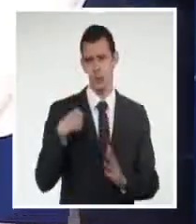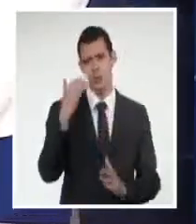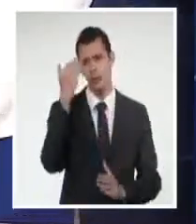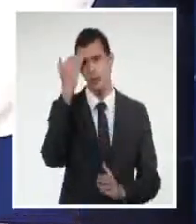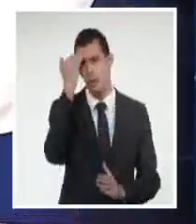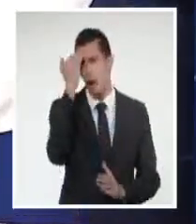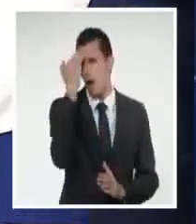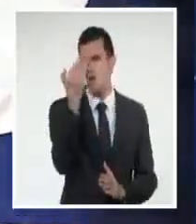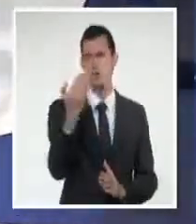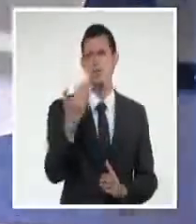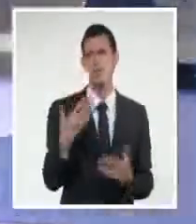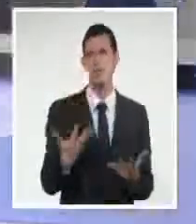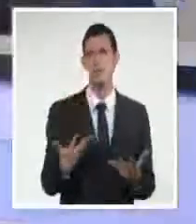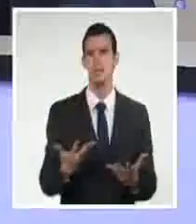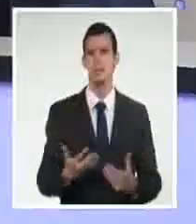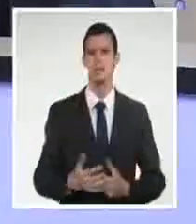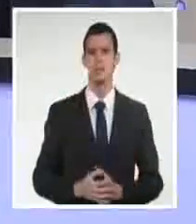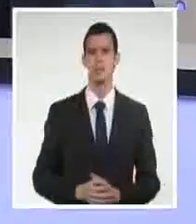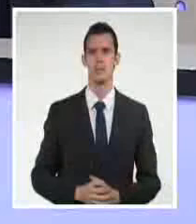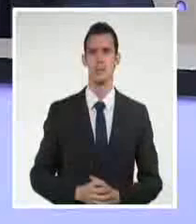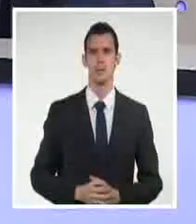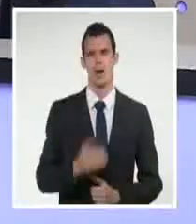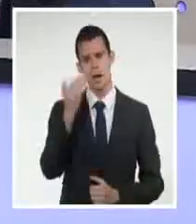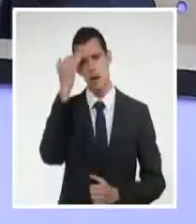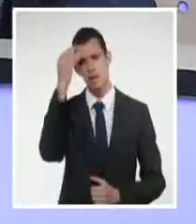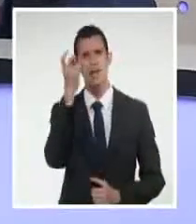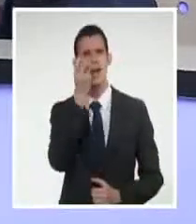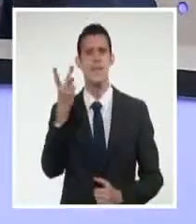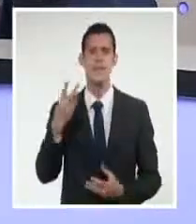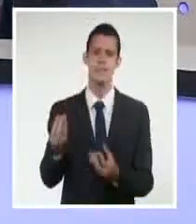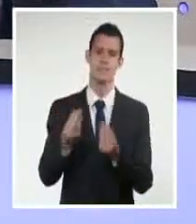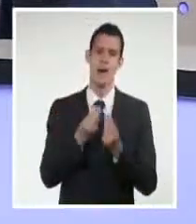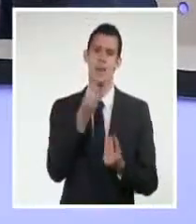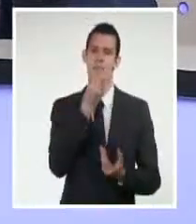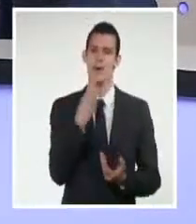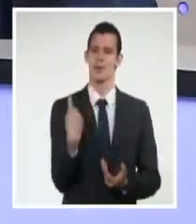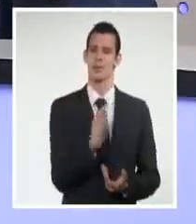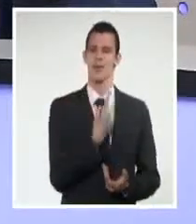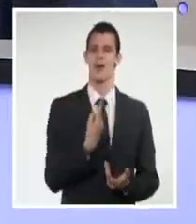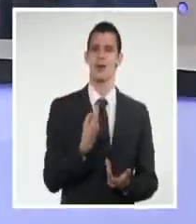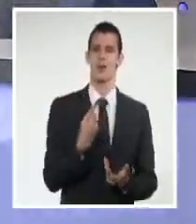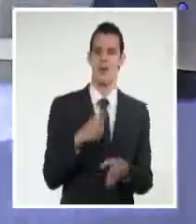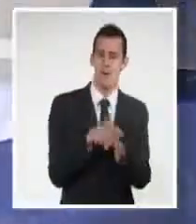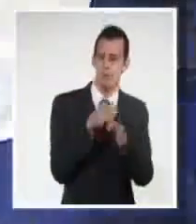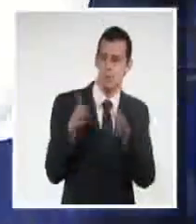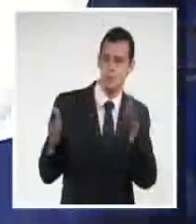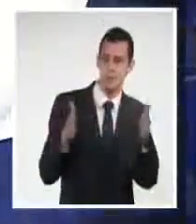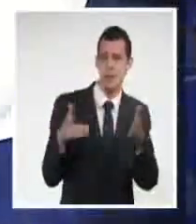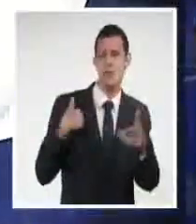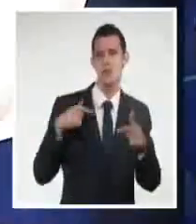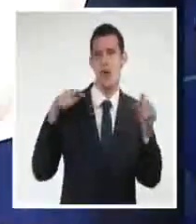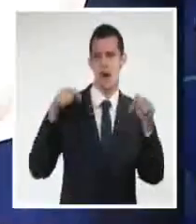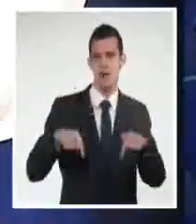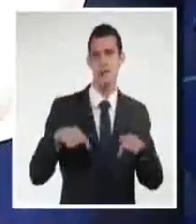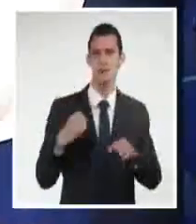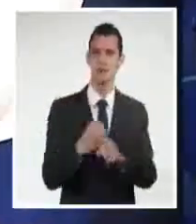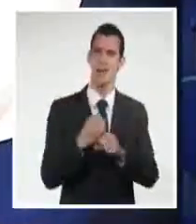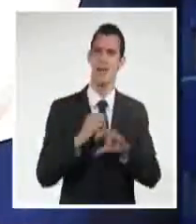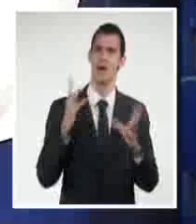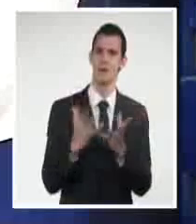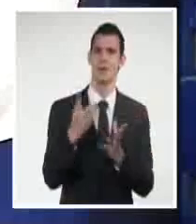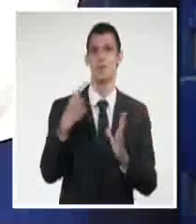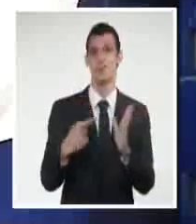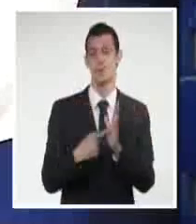Agradecerle a la vida la posibilidad que me dio de vivir el tiempo que me ha tocado vivir y los que me